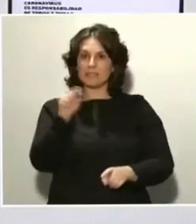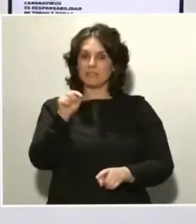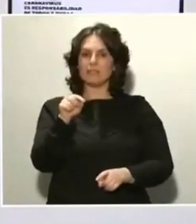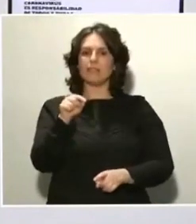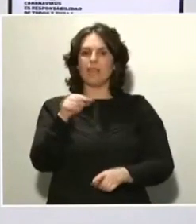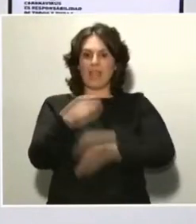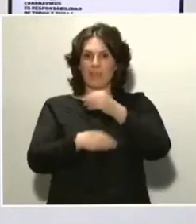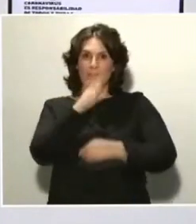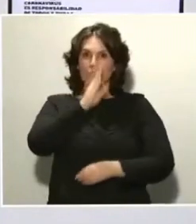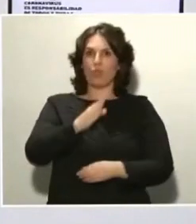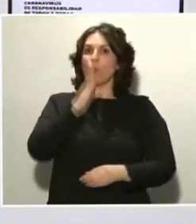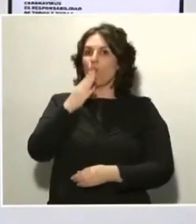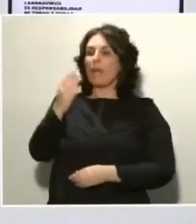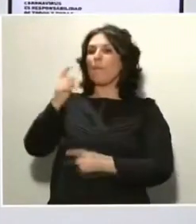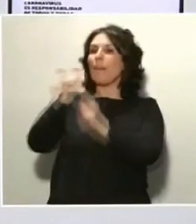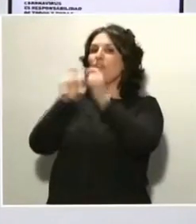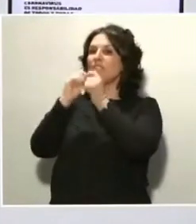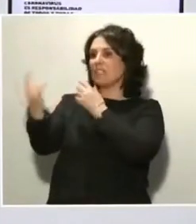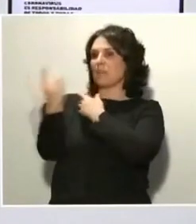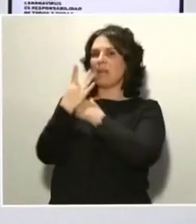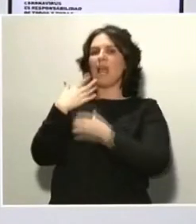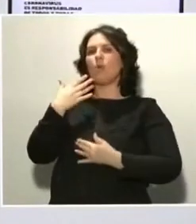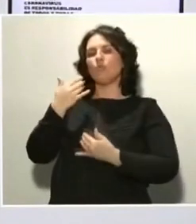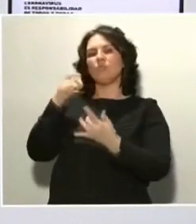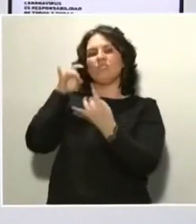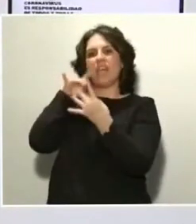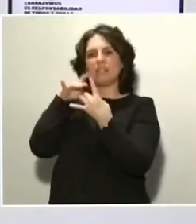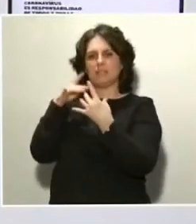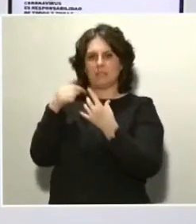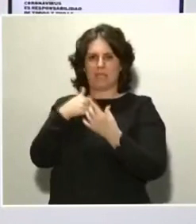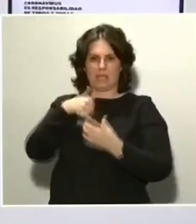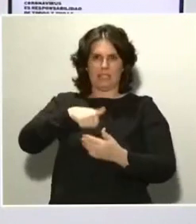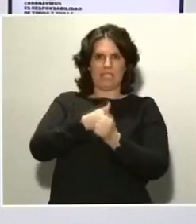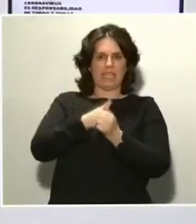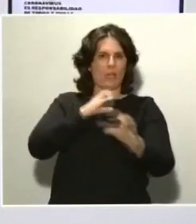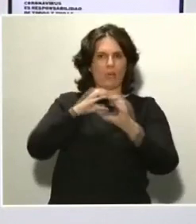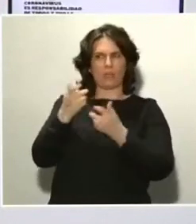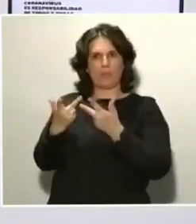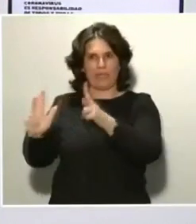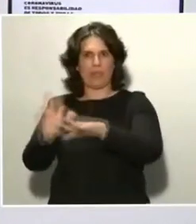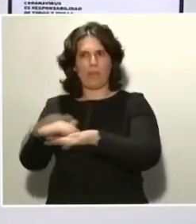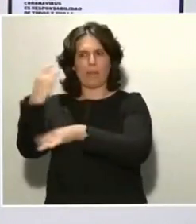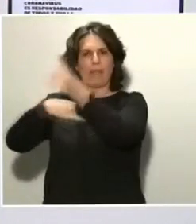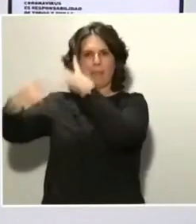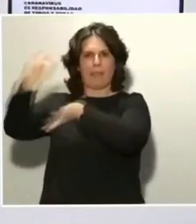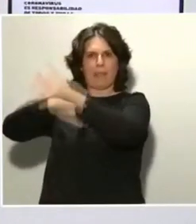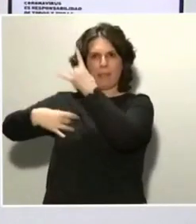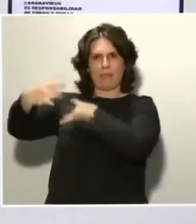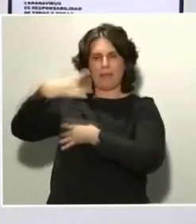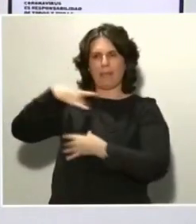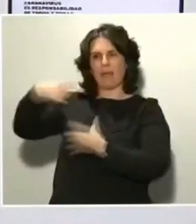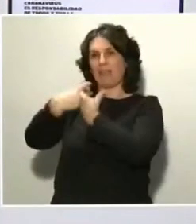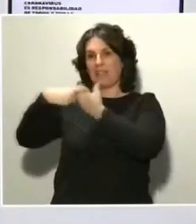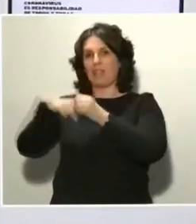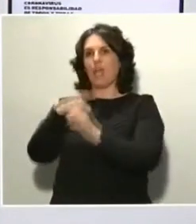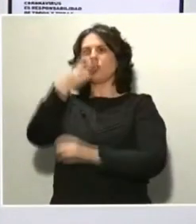periodistas a un chat habilitado desde la Secretaría de Estado de Comunicación para este efecto. En dicho chat participan más de 200 profesionales de medios